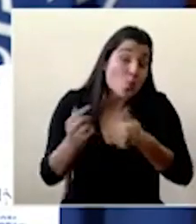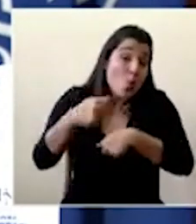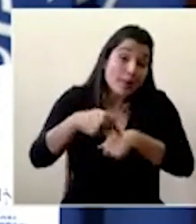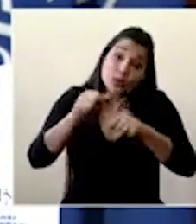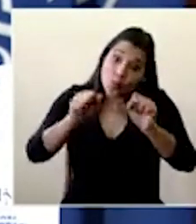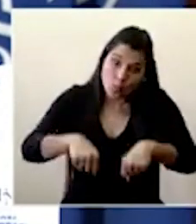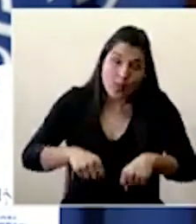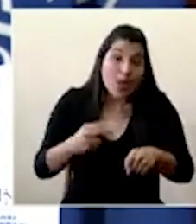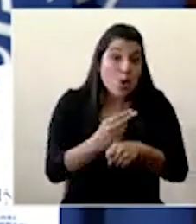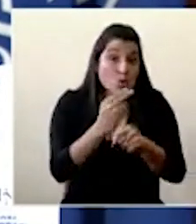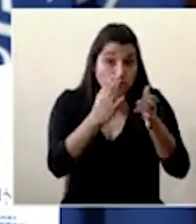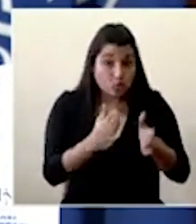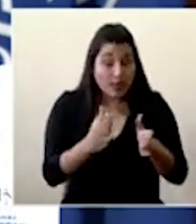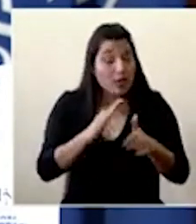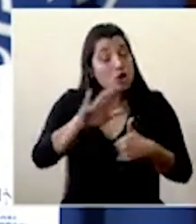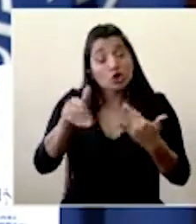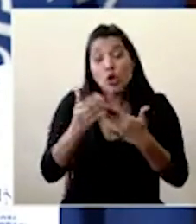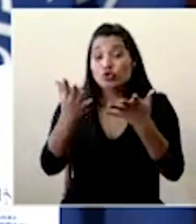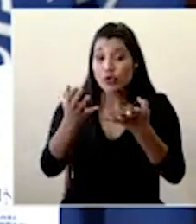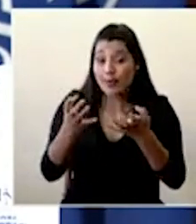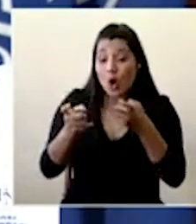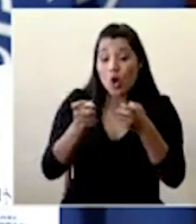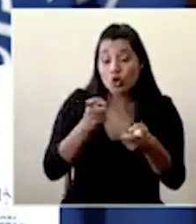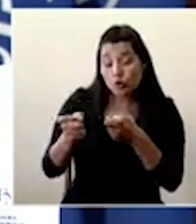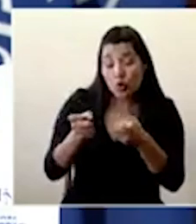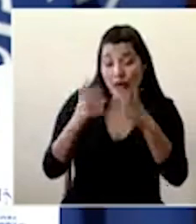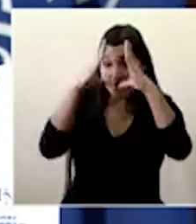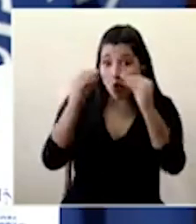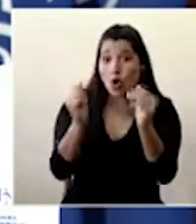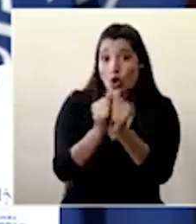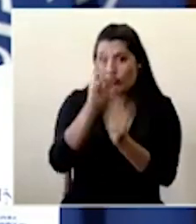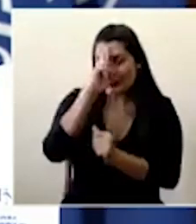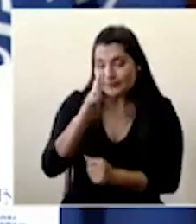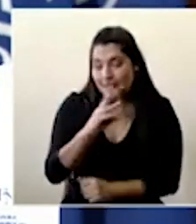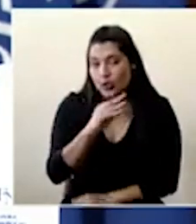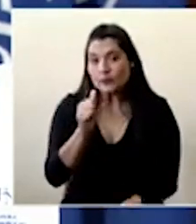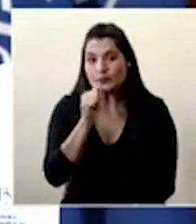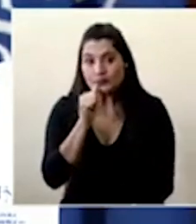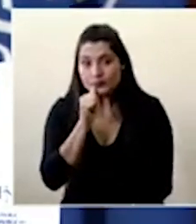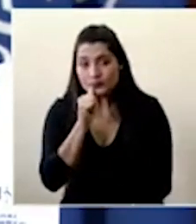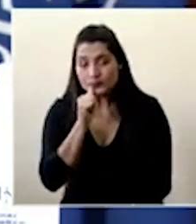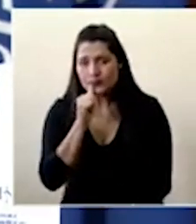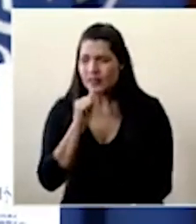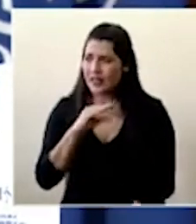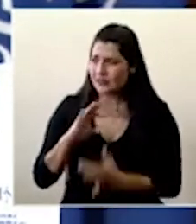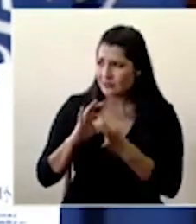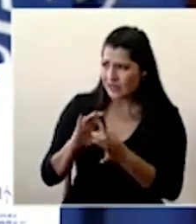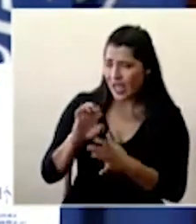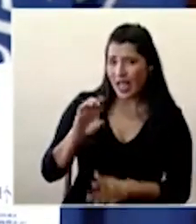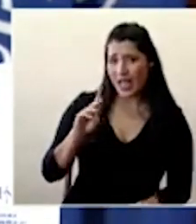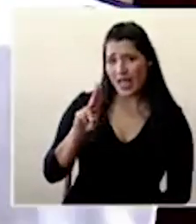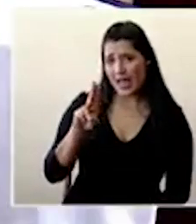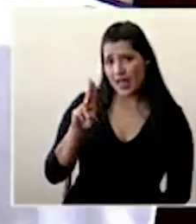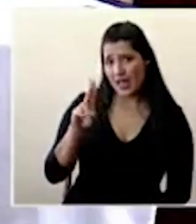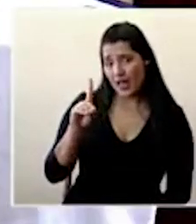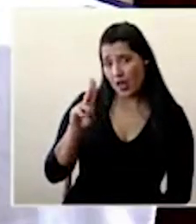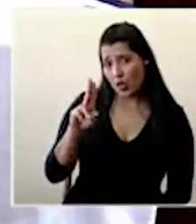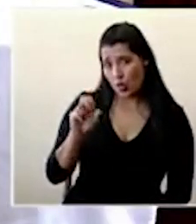maneje la información de la forma más respetuosa y confidencial posible si somos